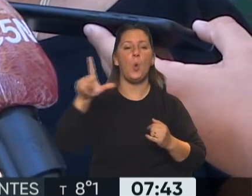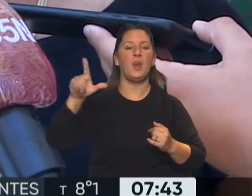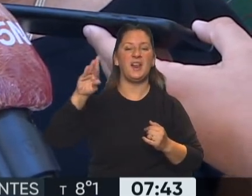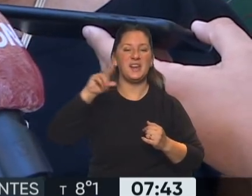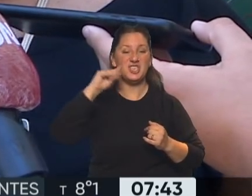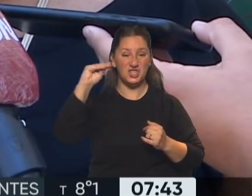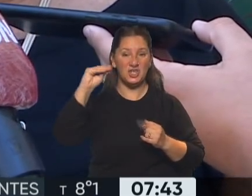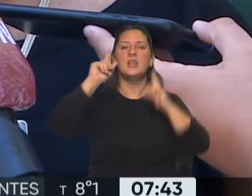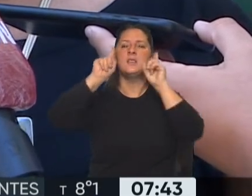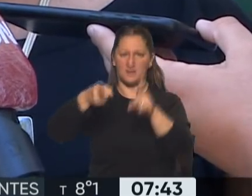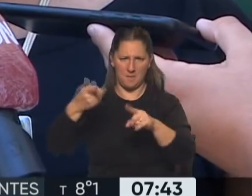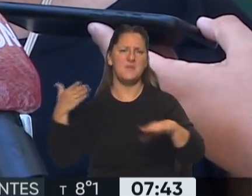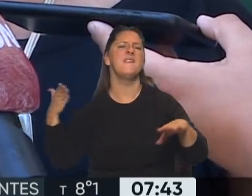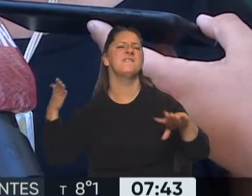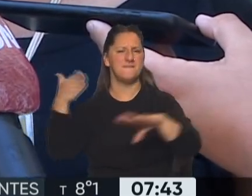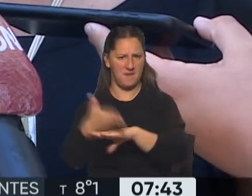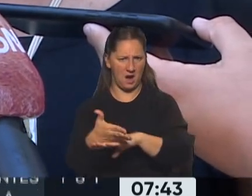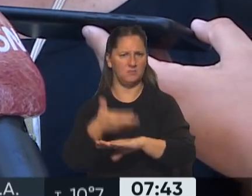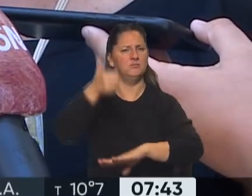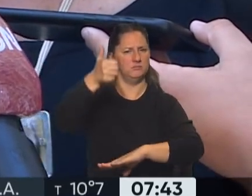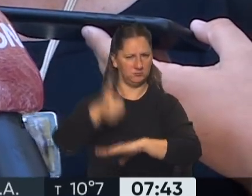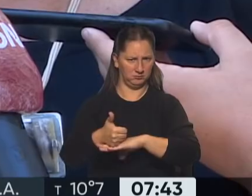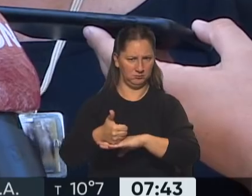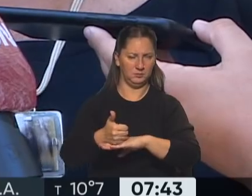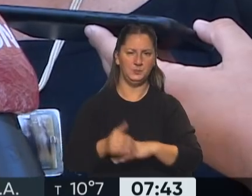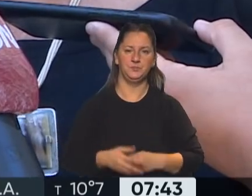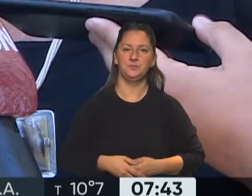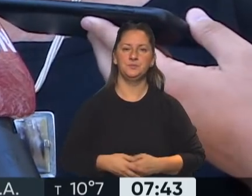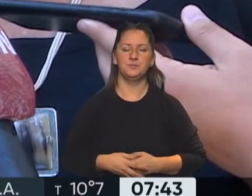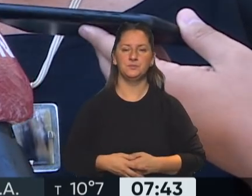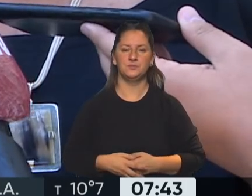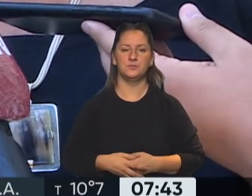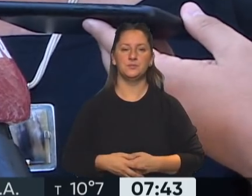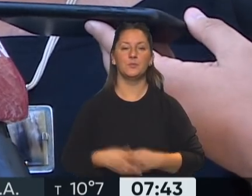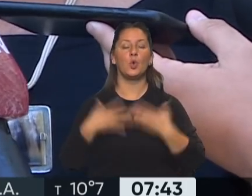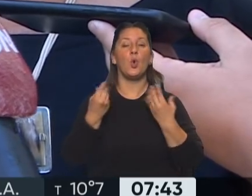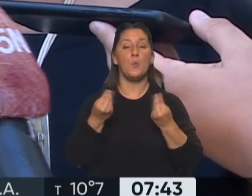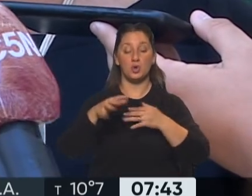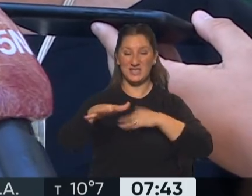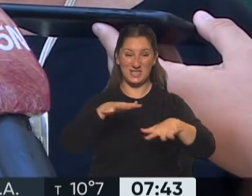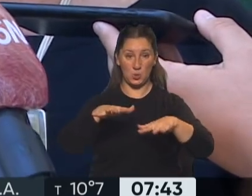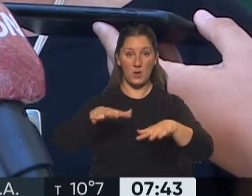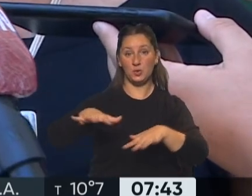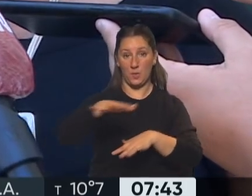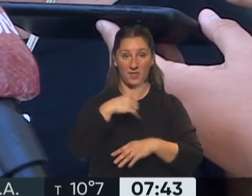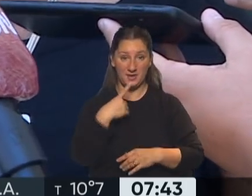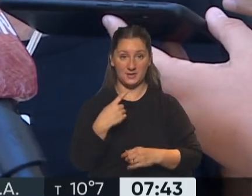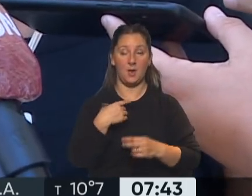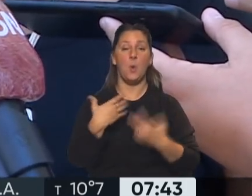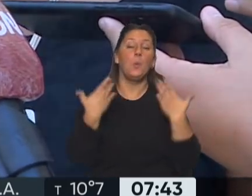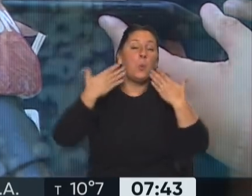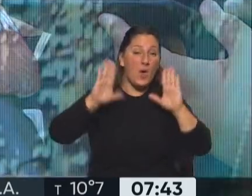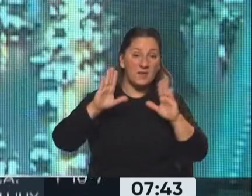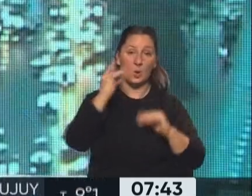también anunció que irá personalmente. el escenario abierto indica que puede pasar que